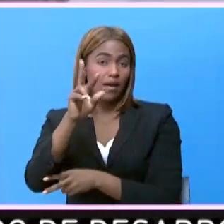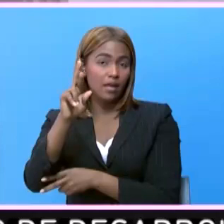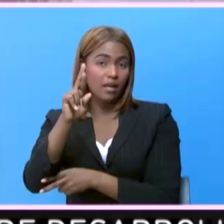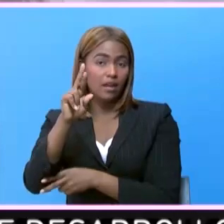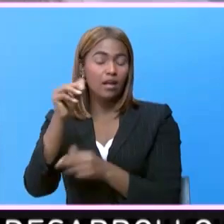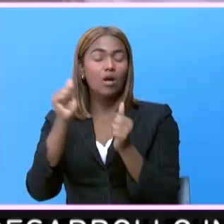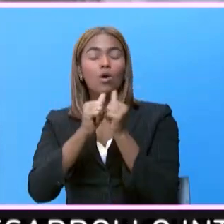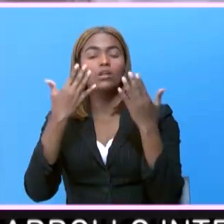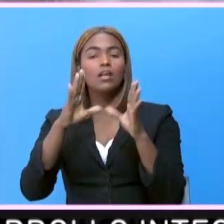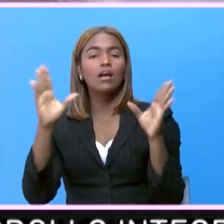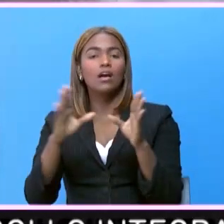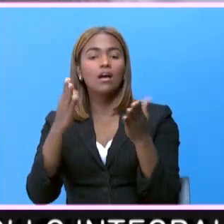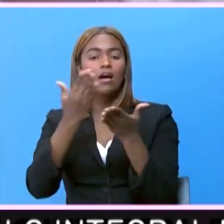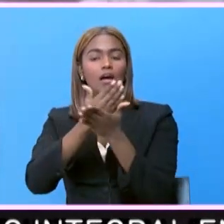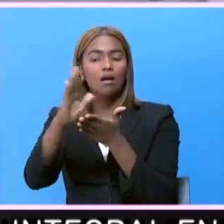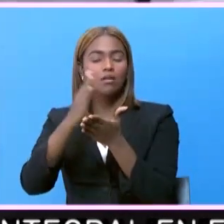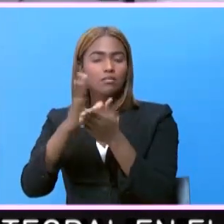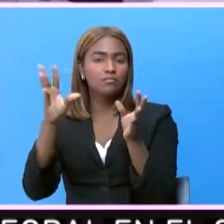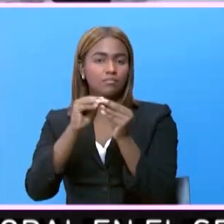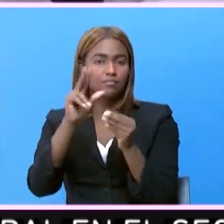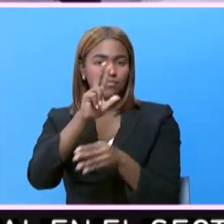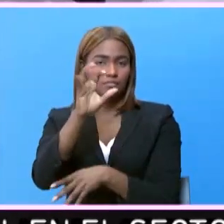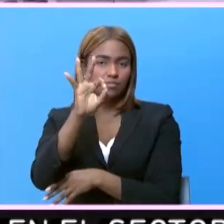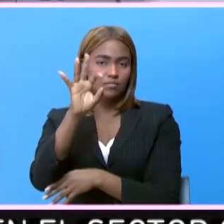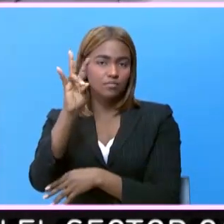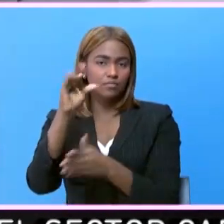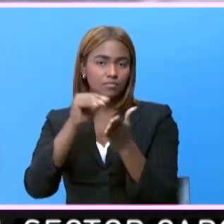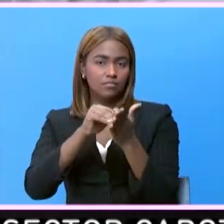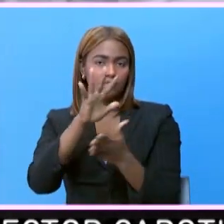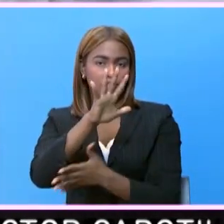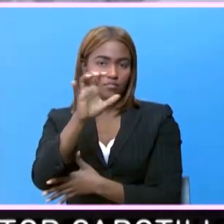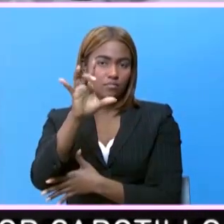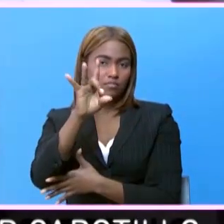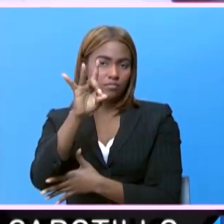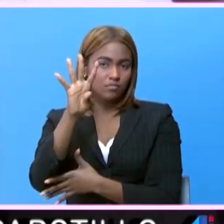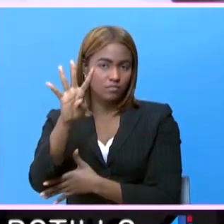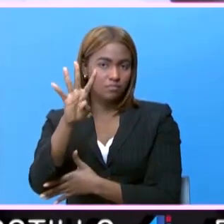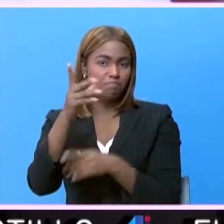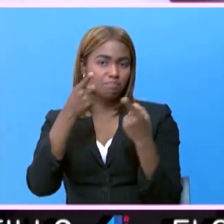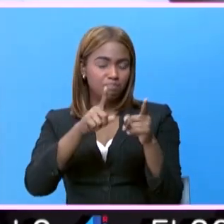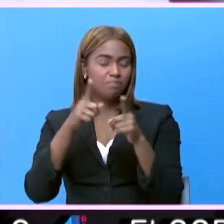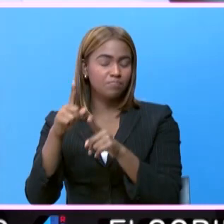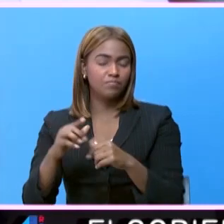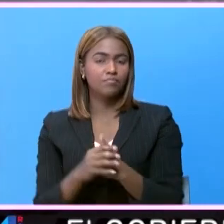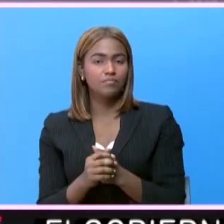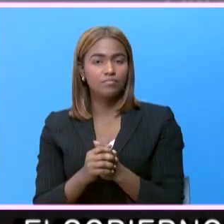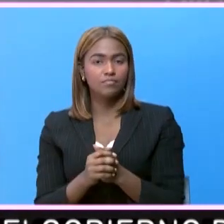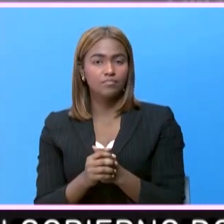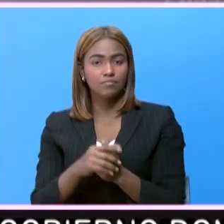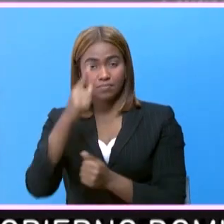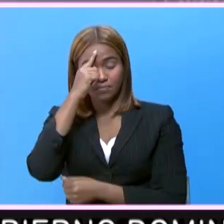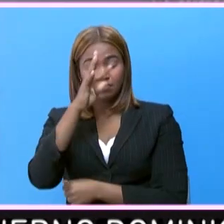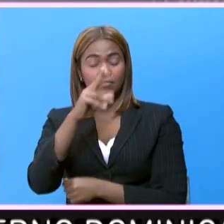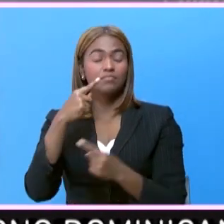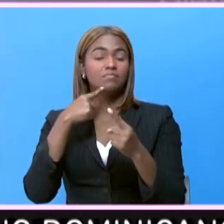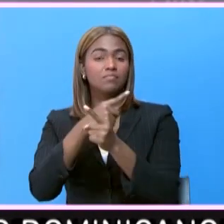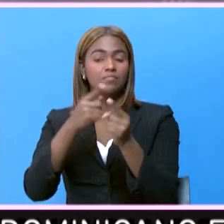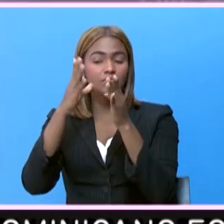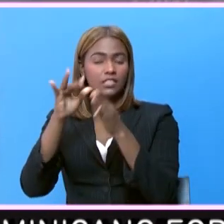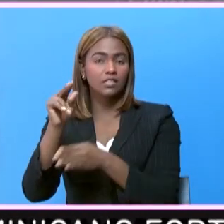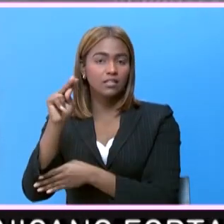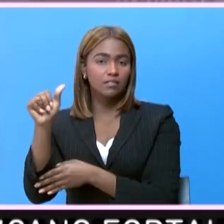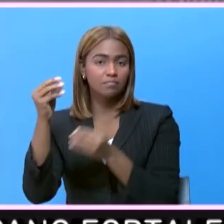con las que se han descartado 397.584 casos. Para 4R de